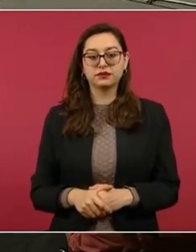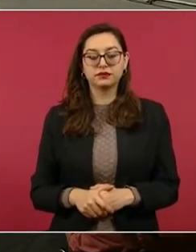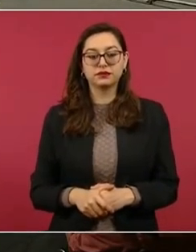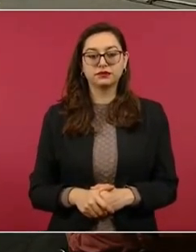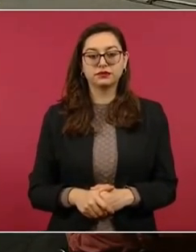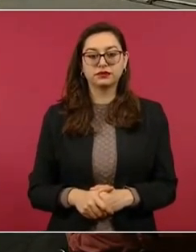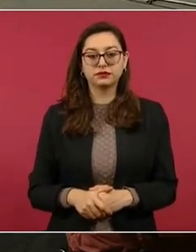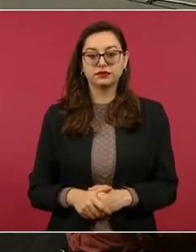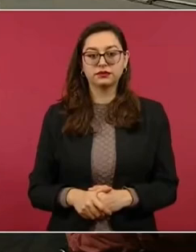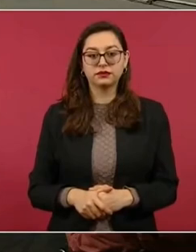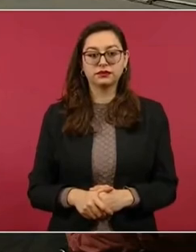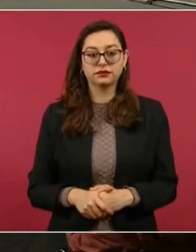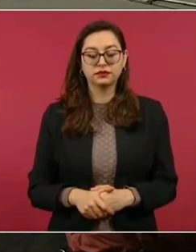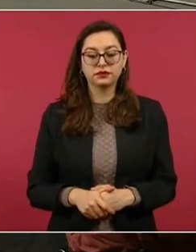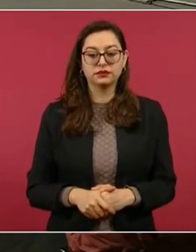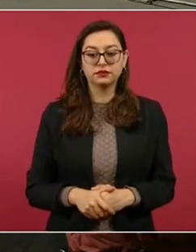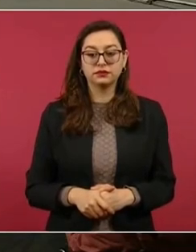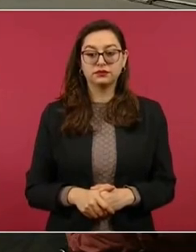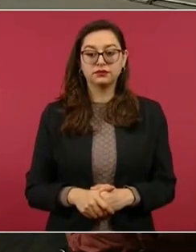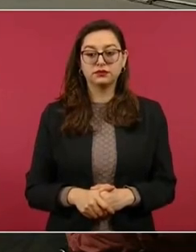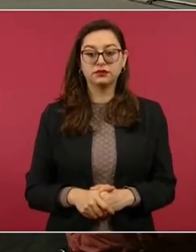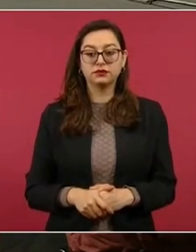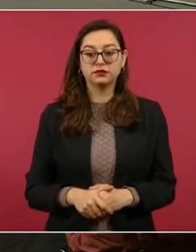imagen no corresponde.